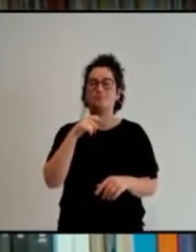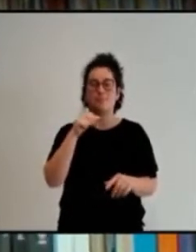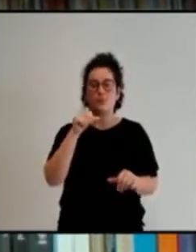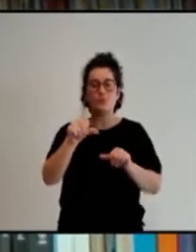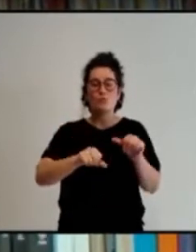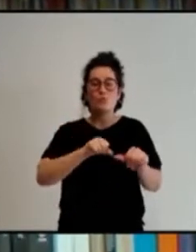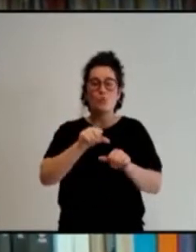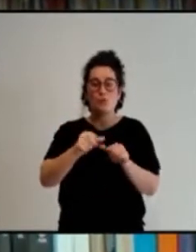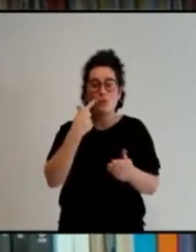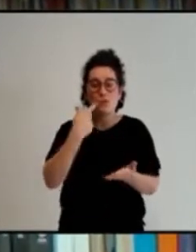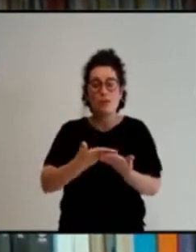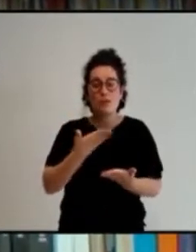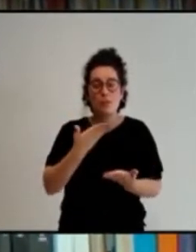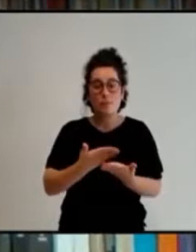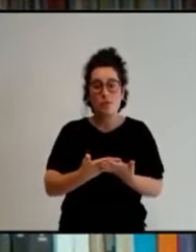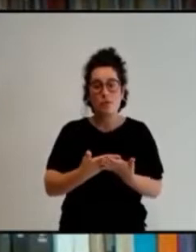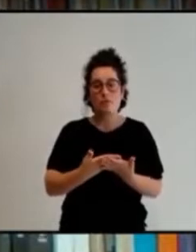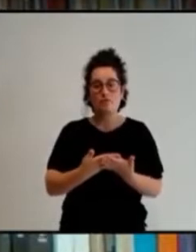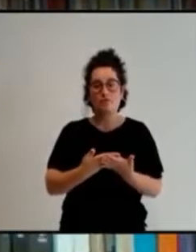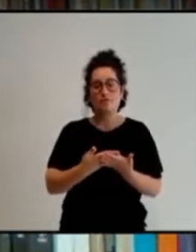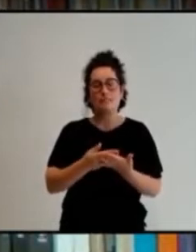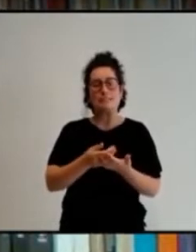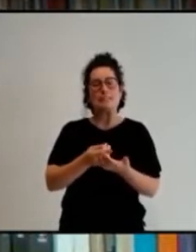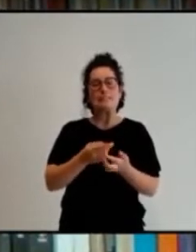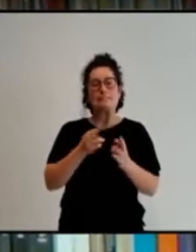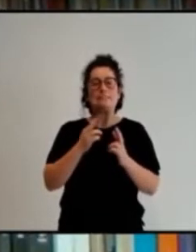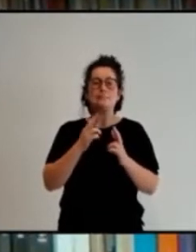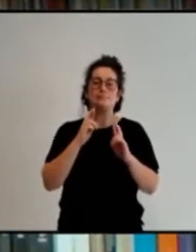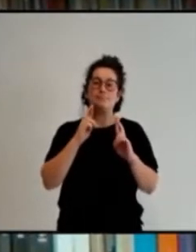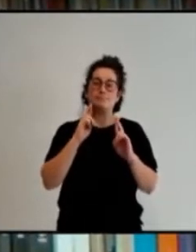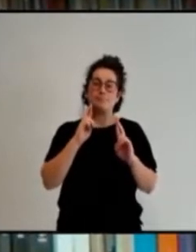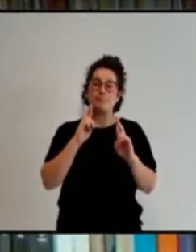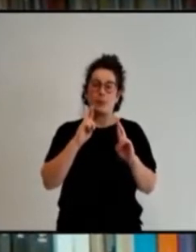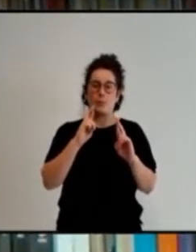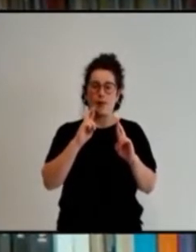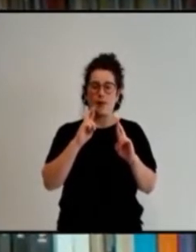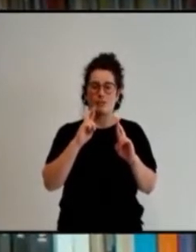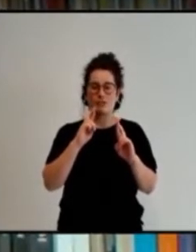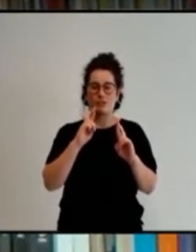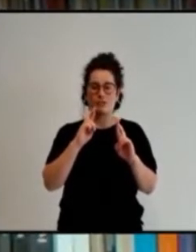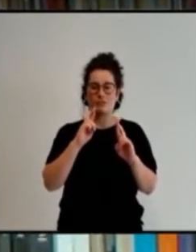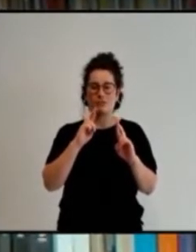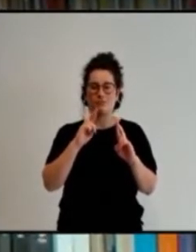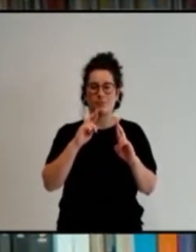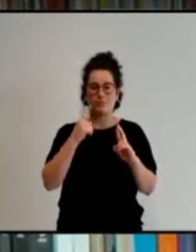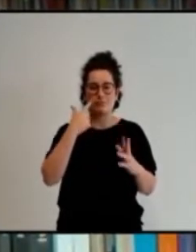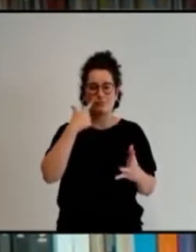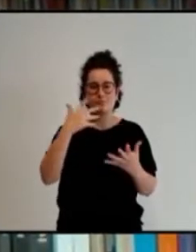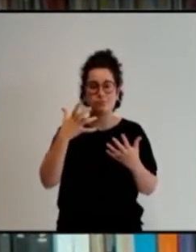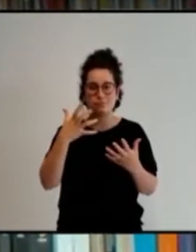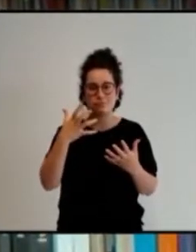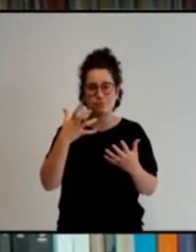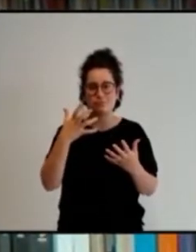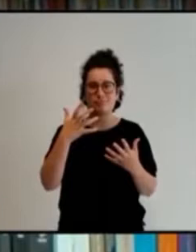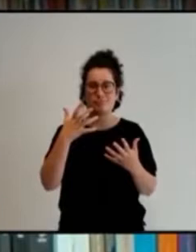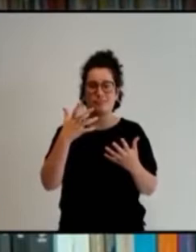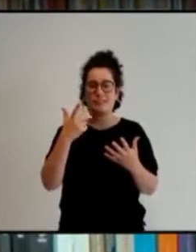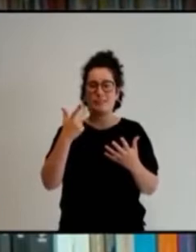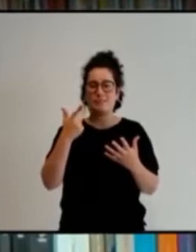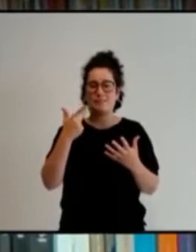una resonancia muy grande. Nos llena de alegría, nos hace sentir reparados,